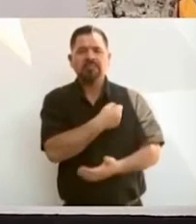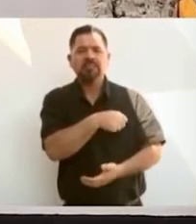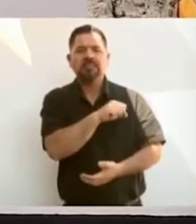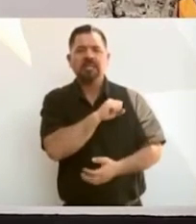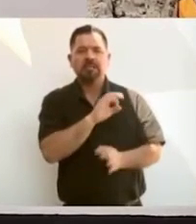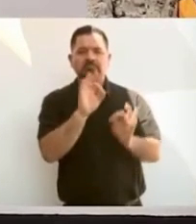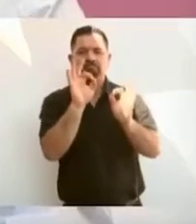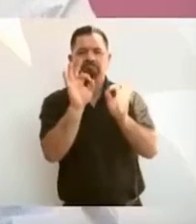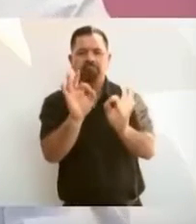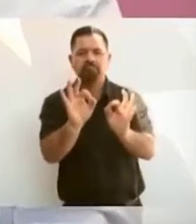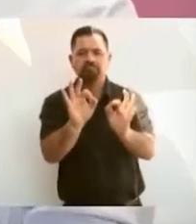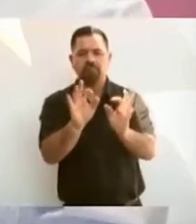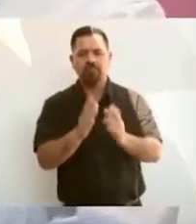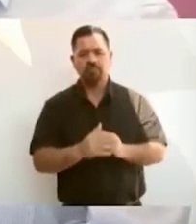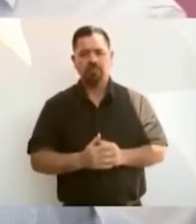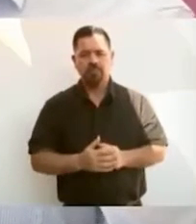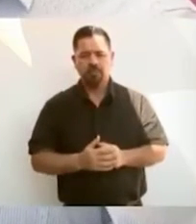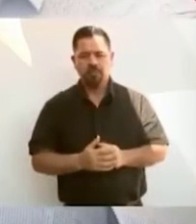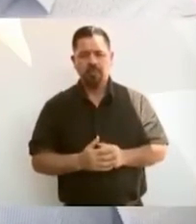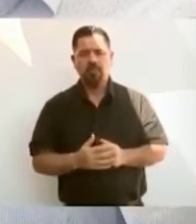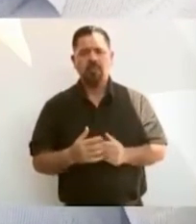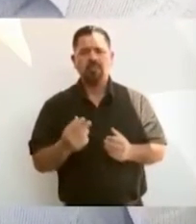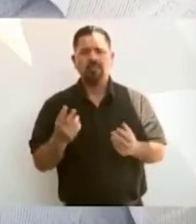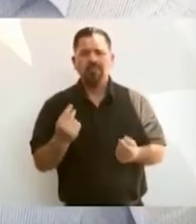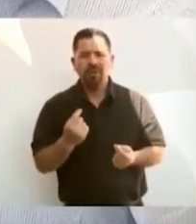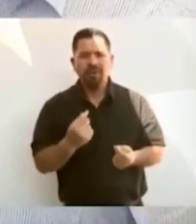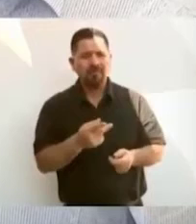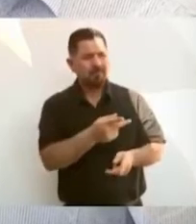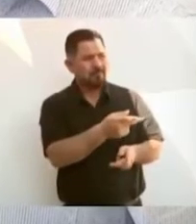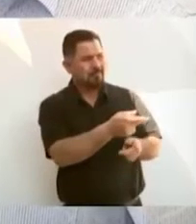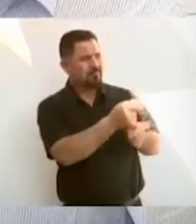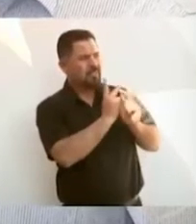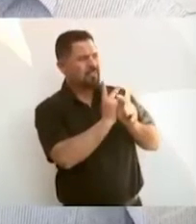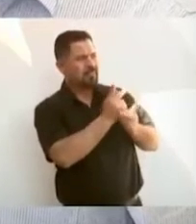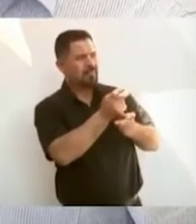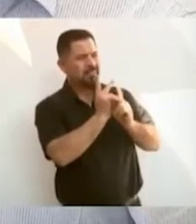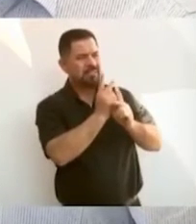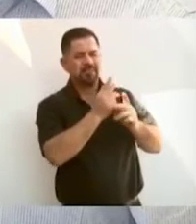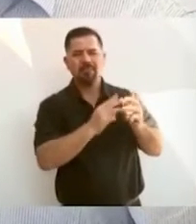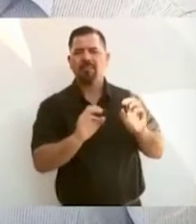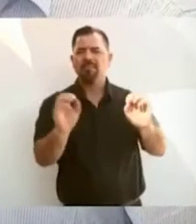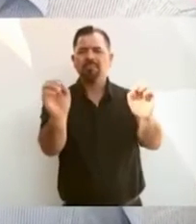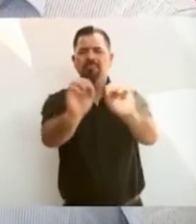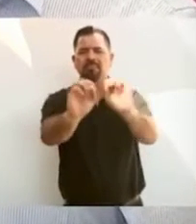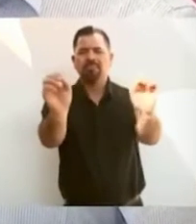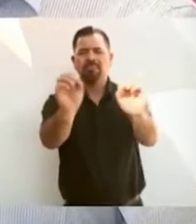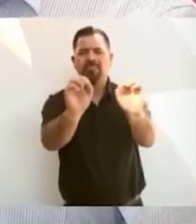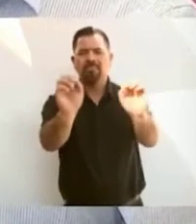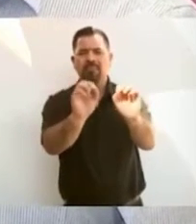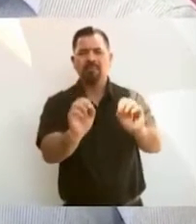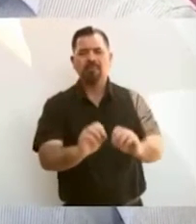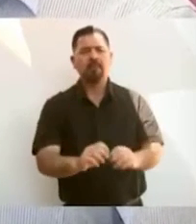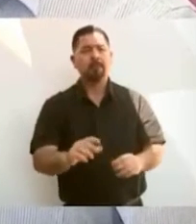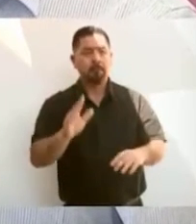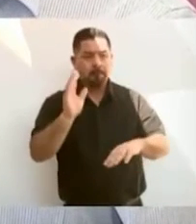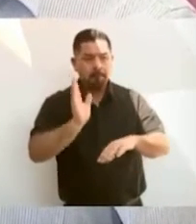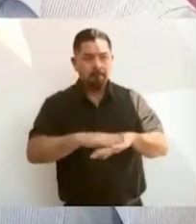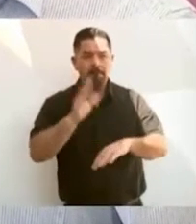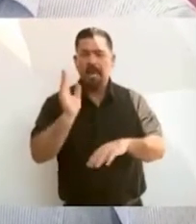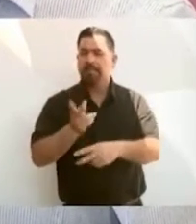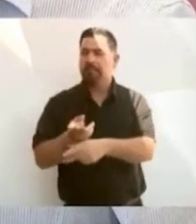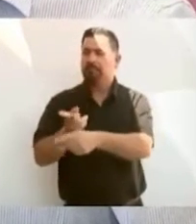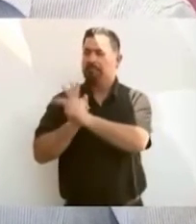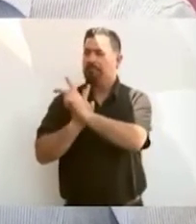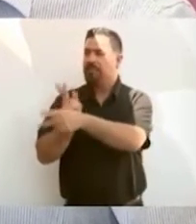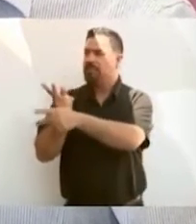no se ha solicitado crédito adicional, la mayor